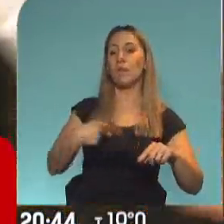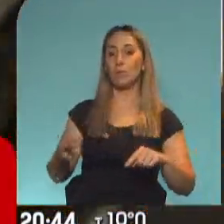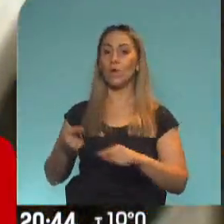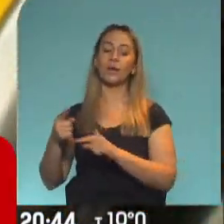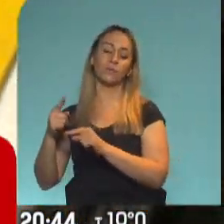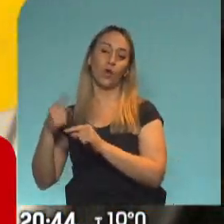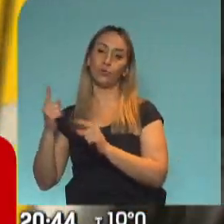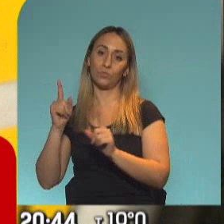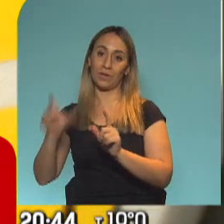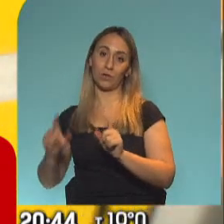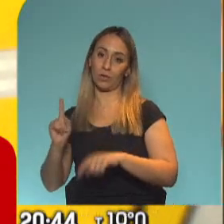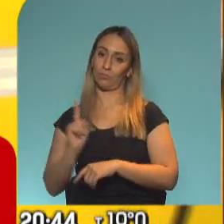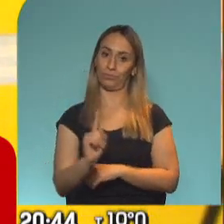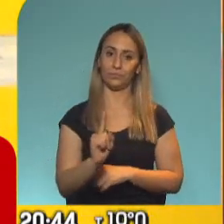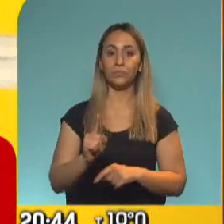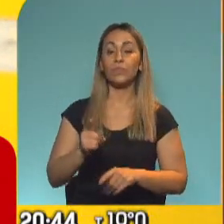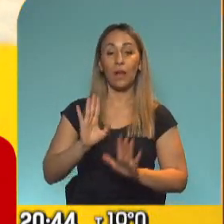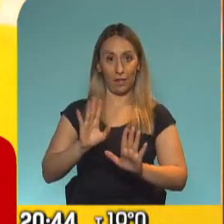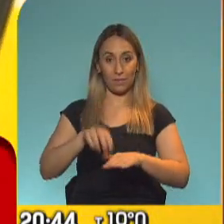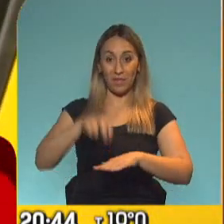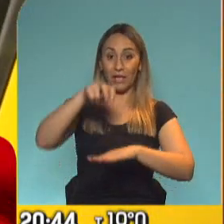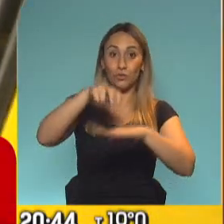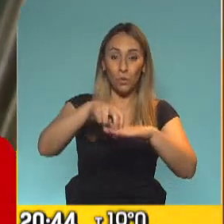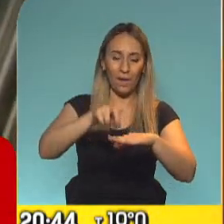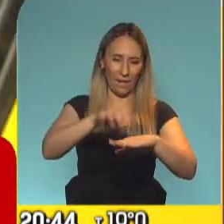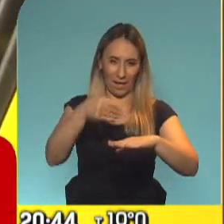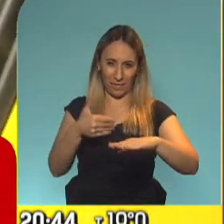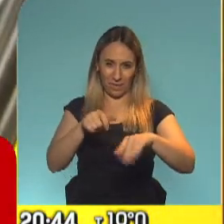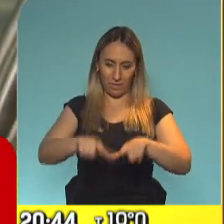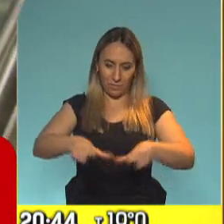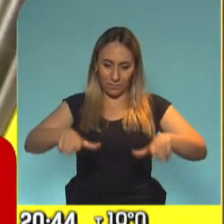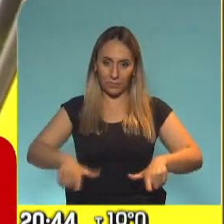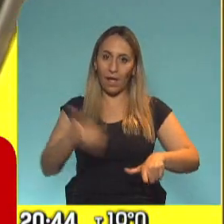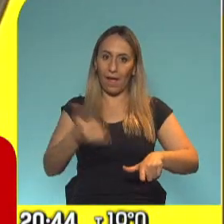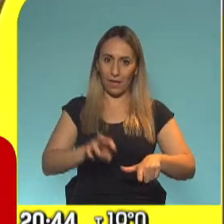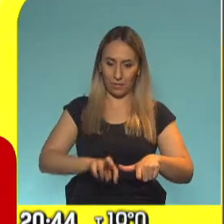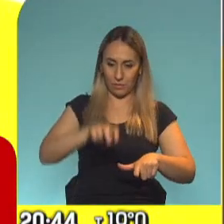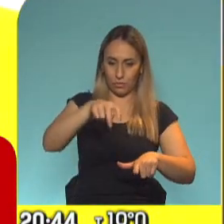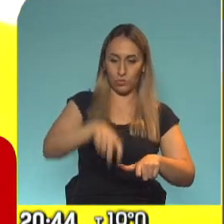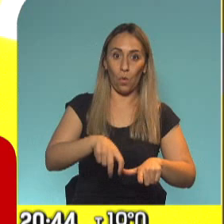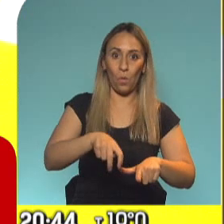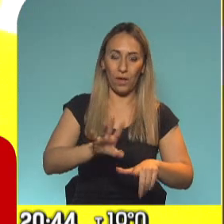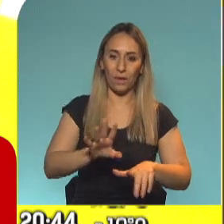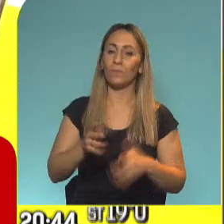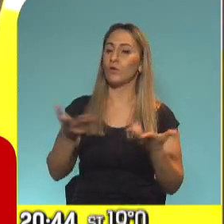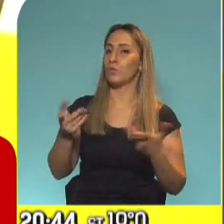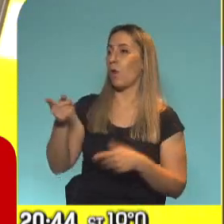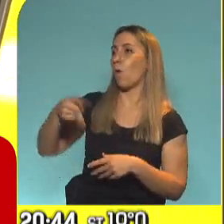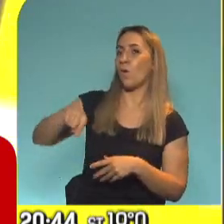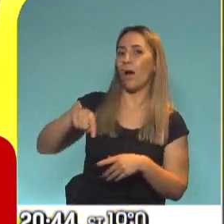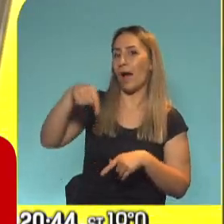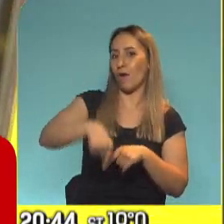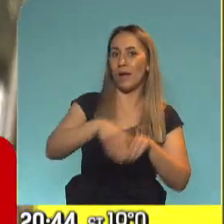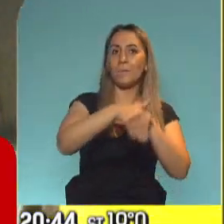¿no? Sí, una alfombra sanitizante. Vale recordar que este colectivo no va a salir en servicio porque si no, no podrían subir ustedes a hacer la nota porque no